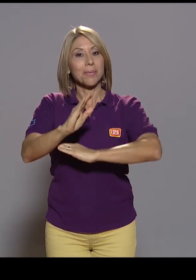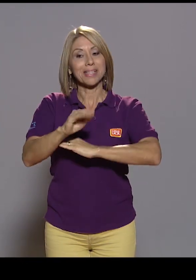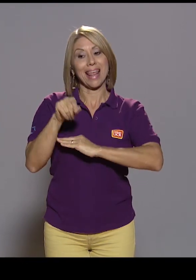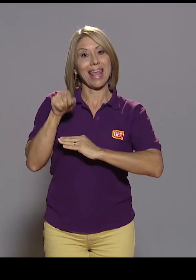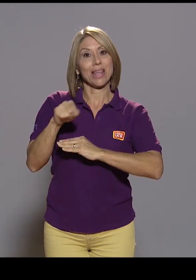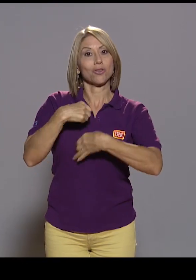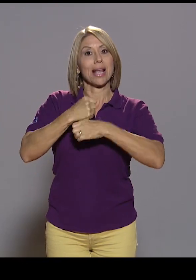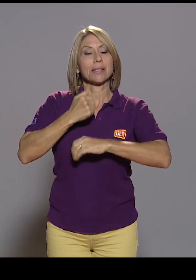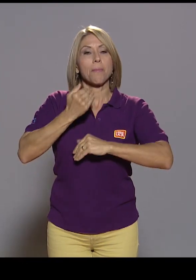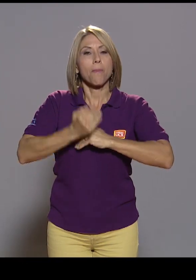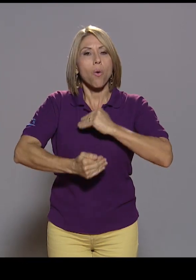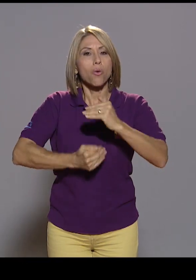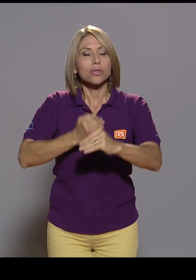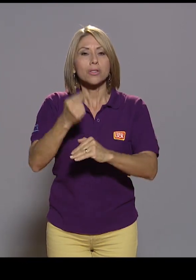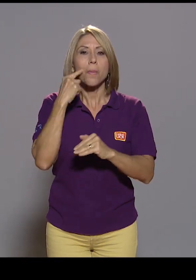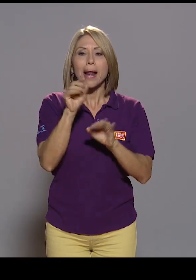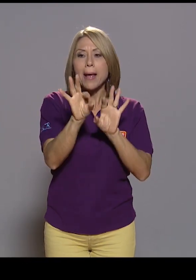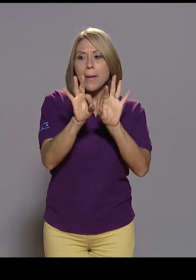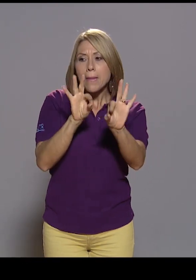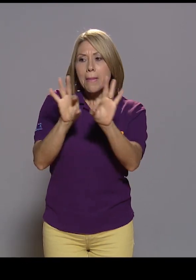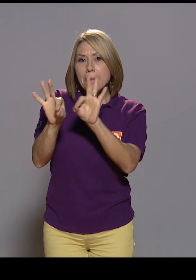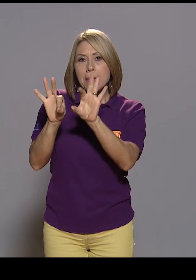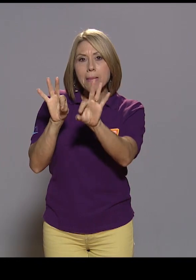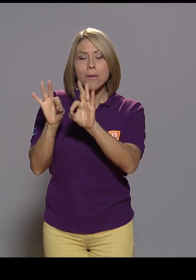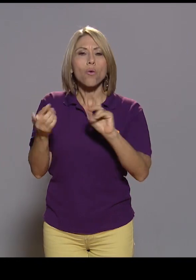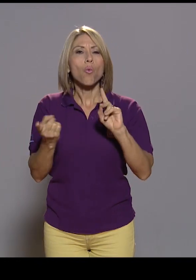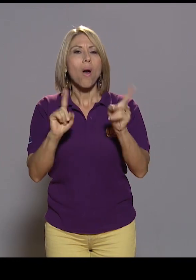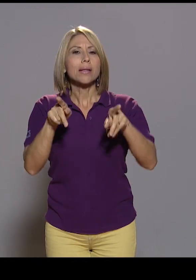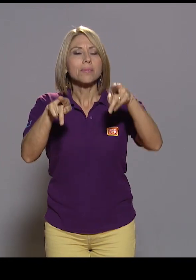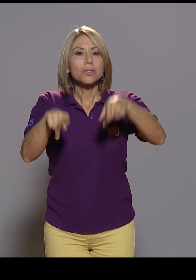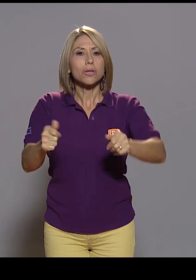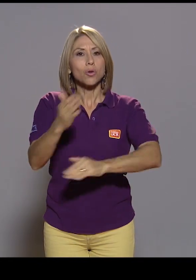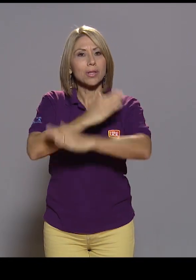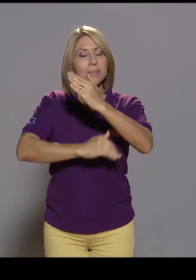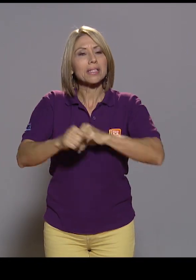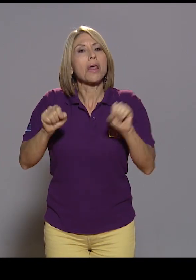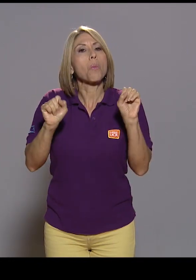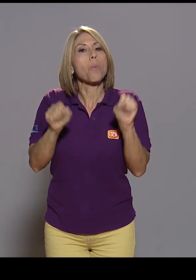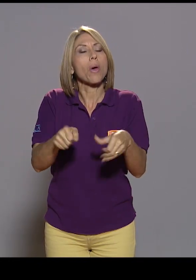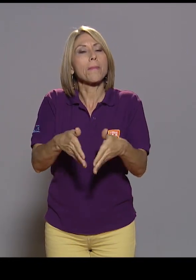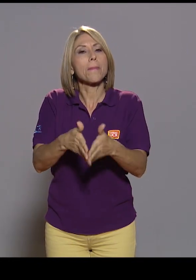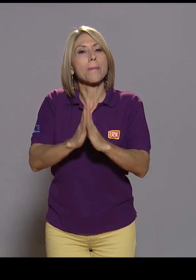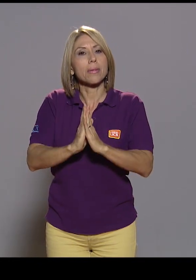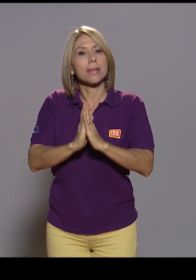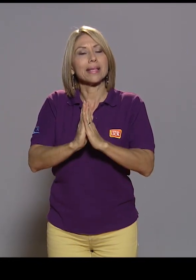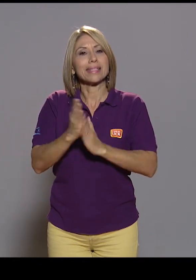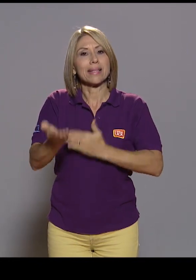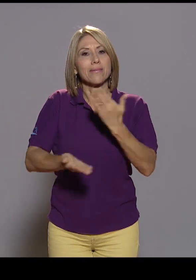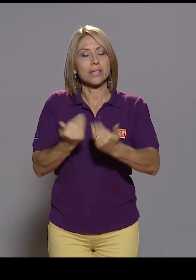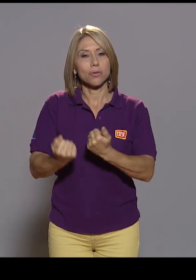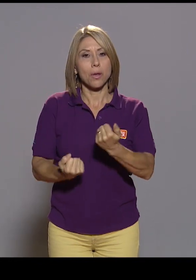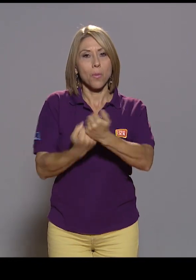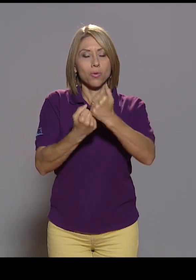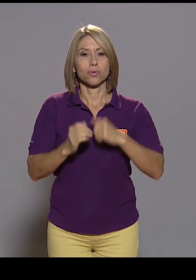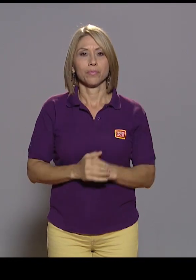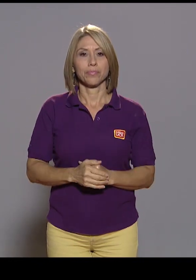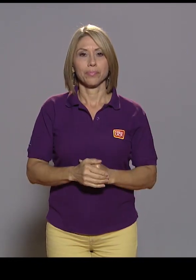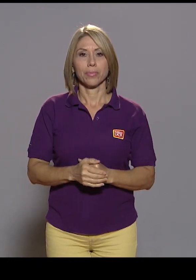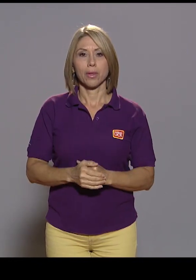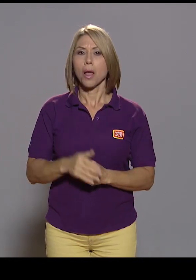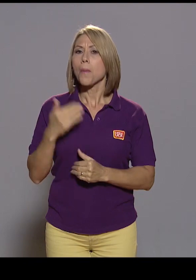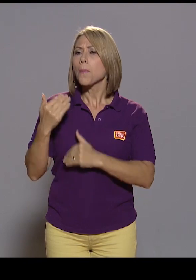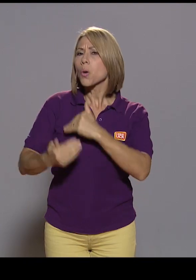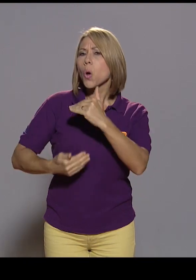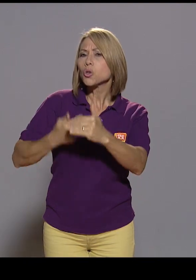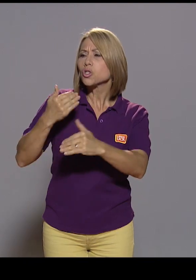proceso de selección de las personas con discapacidad que van a poder optar por este servicio de apoyo. ¿Cómo fue el proceso, verdad?